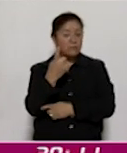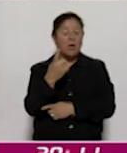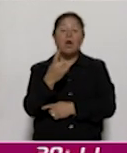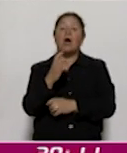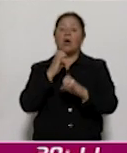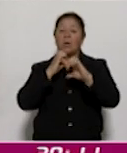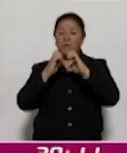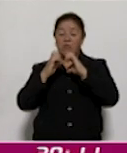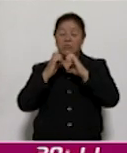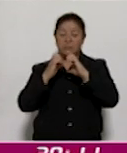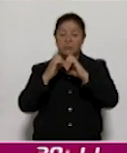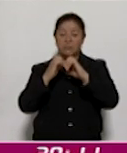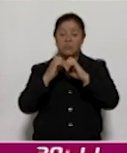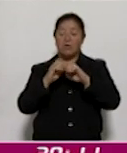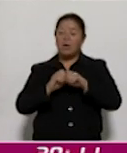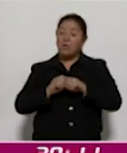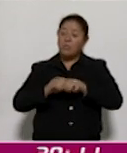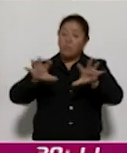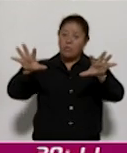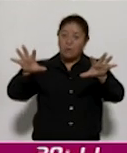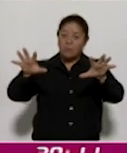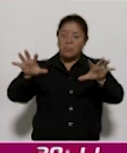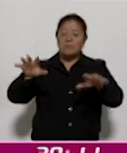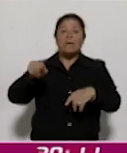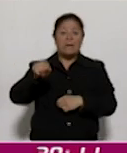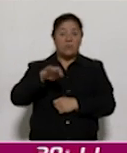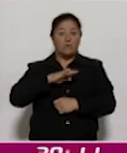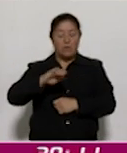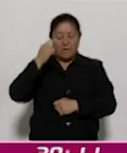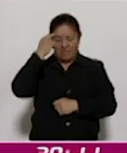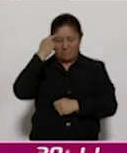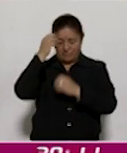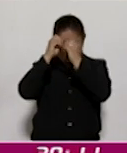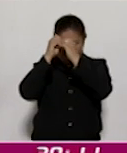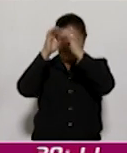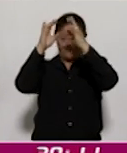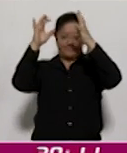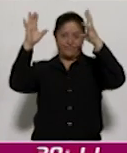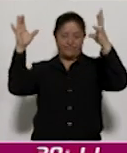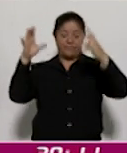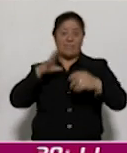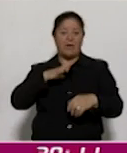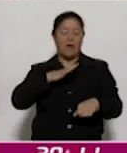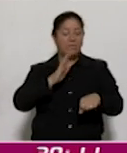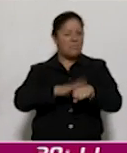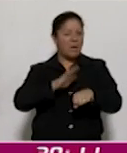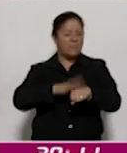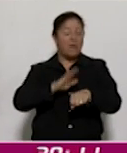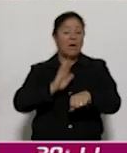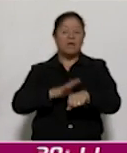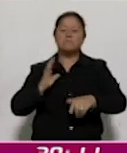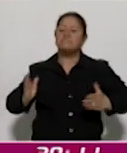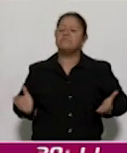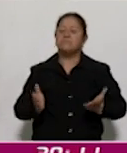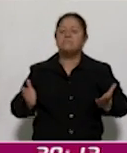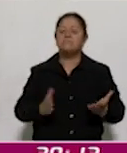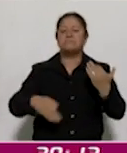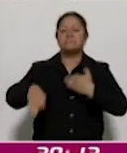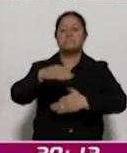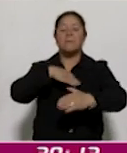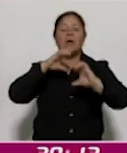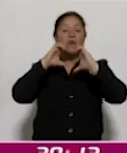comunicación capaz de despertar la imaginación, animar la escucha mutua, hacer comunidad